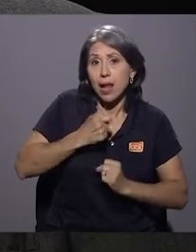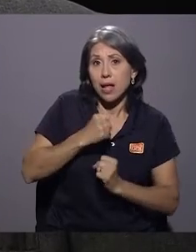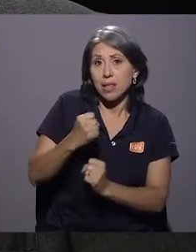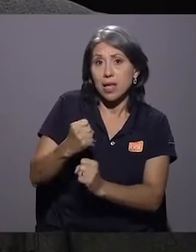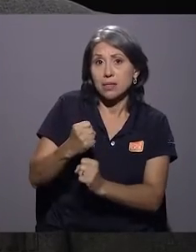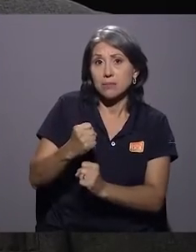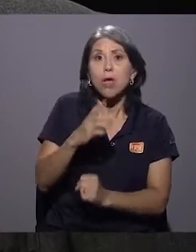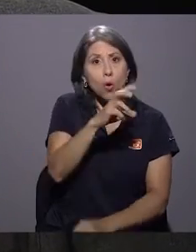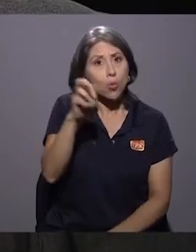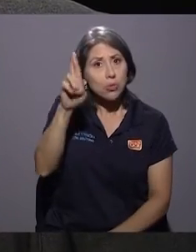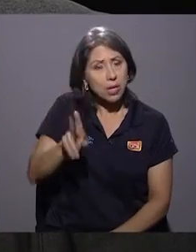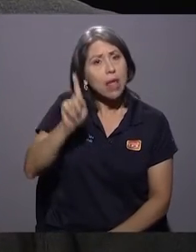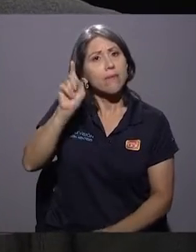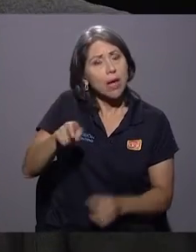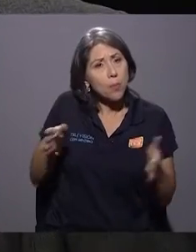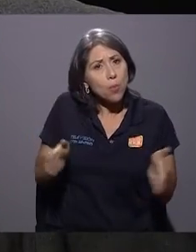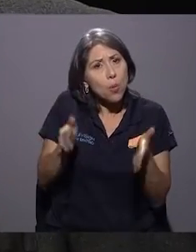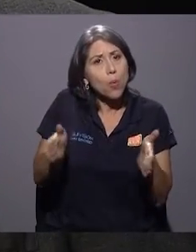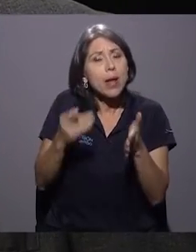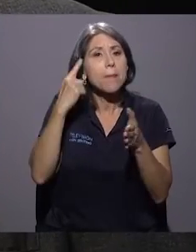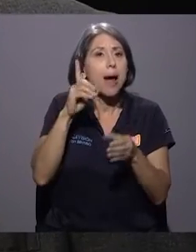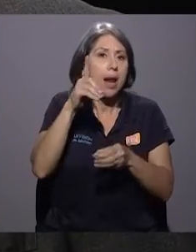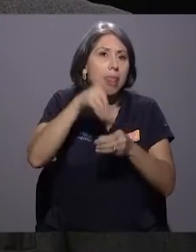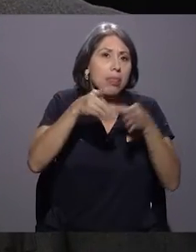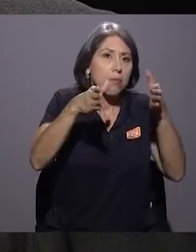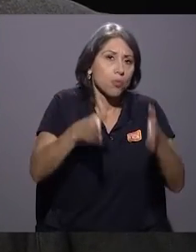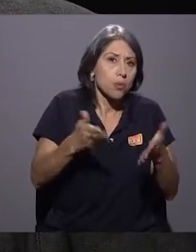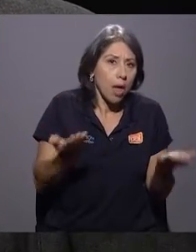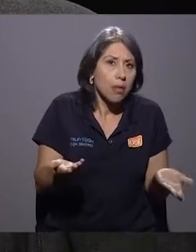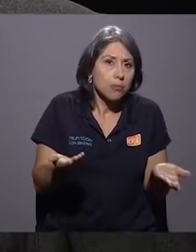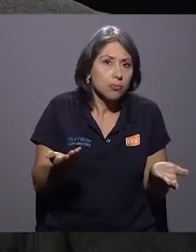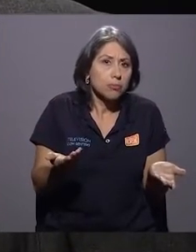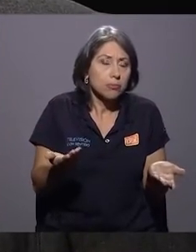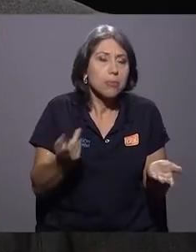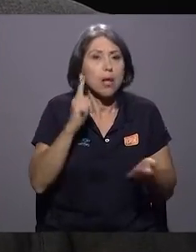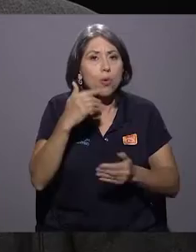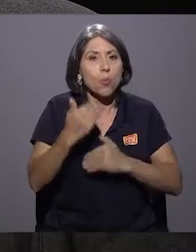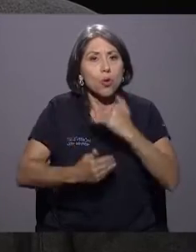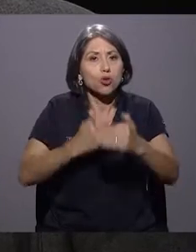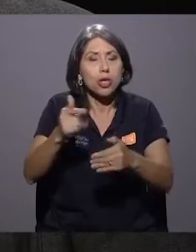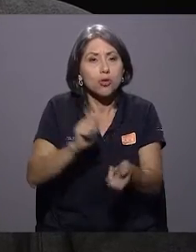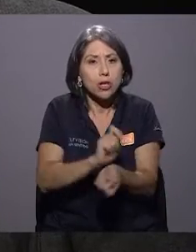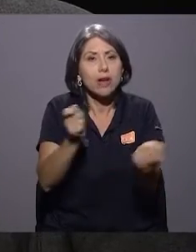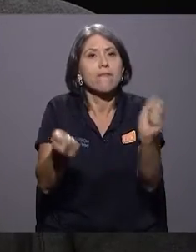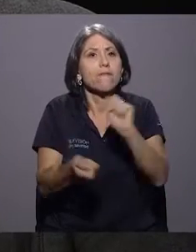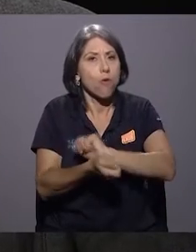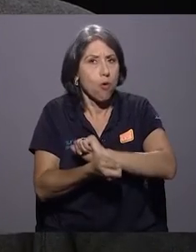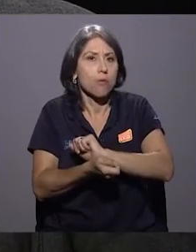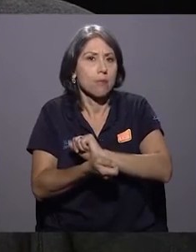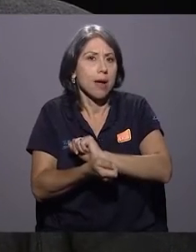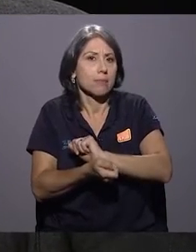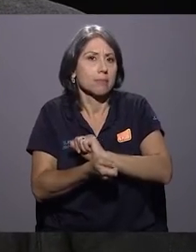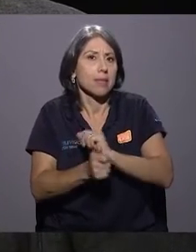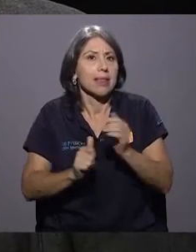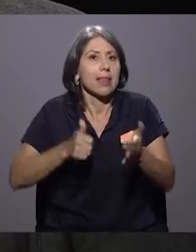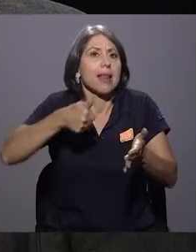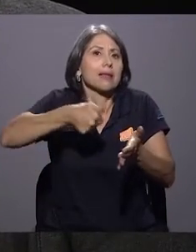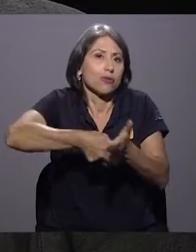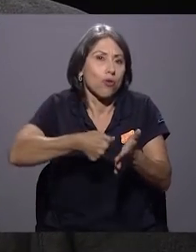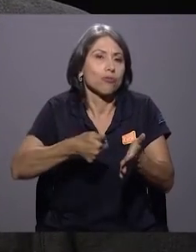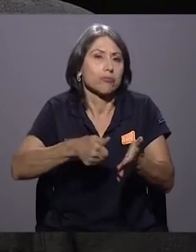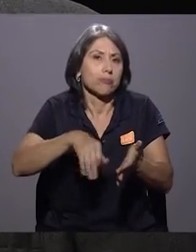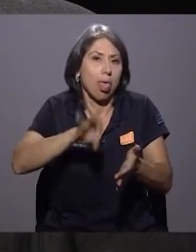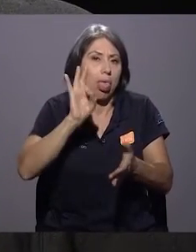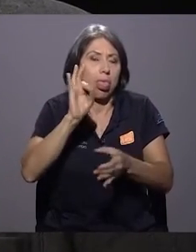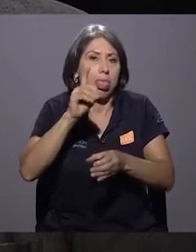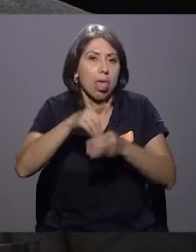ejemplo, Costa Rica debería de promover también a nivel de diputados y diputadas dentro de un proceso de reforma de elección más grande de elección de